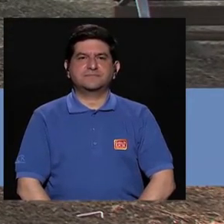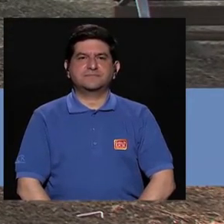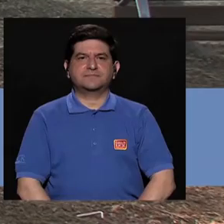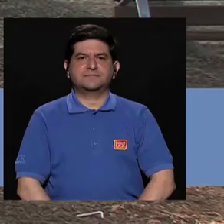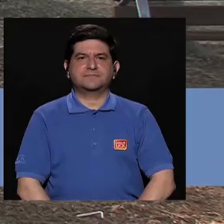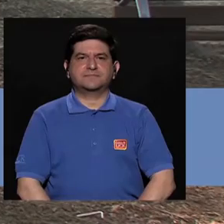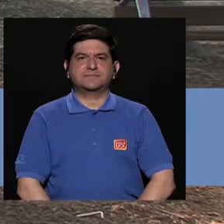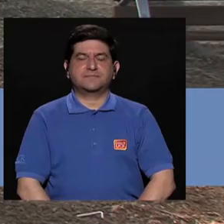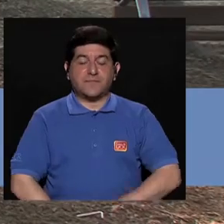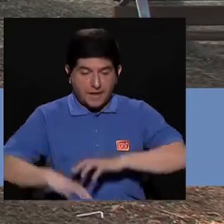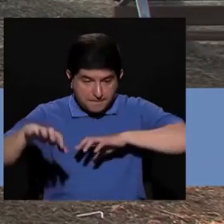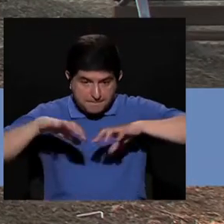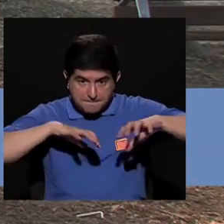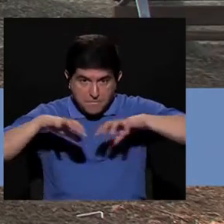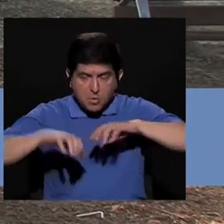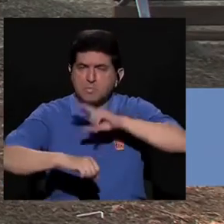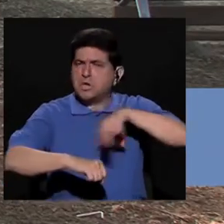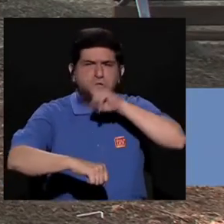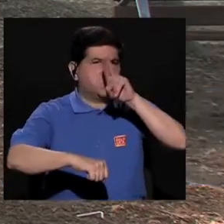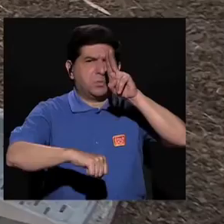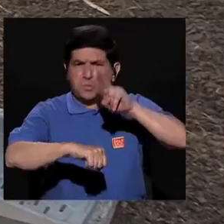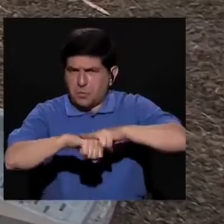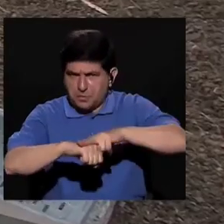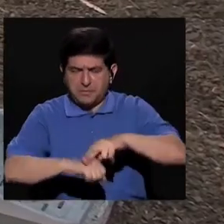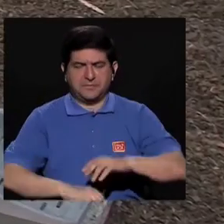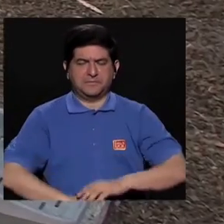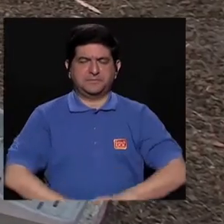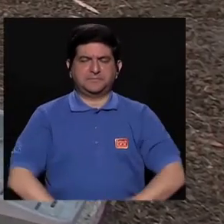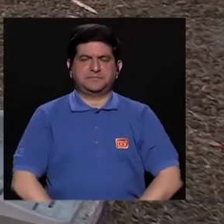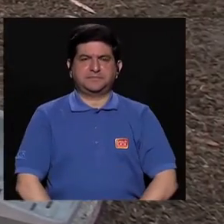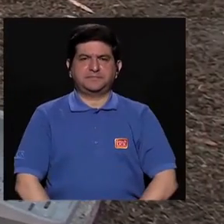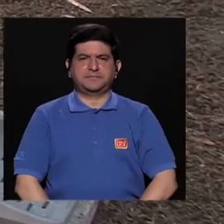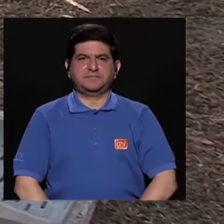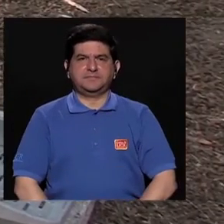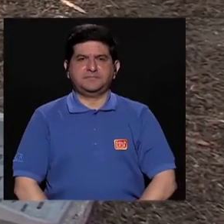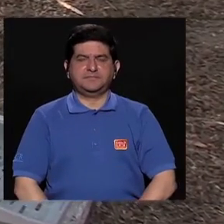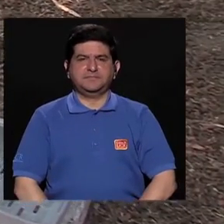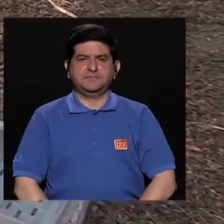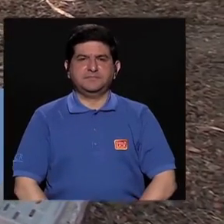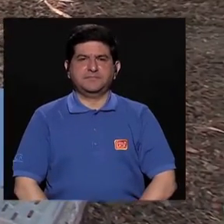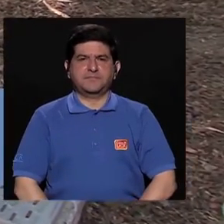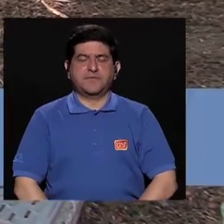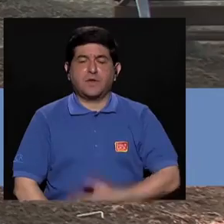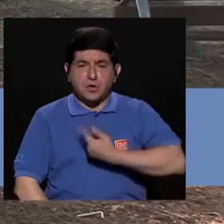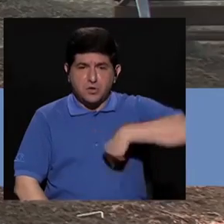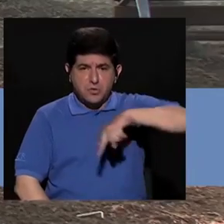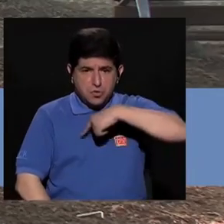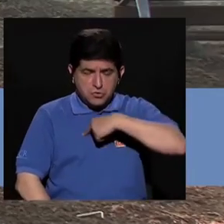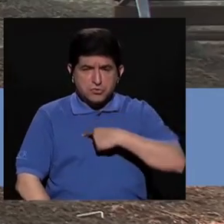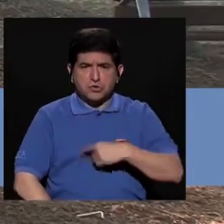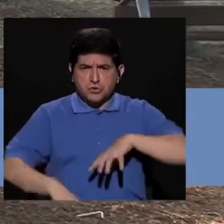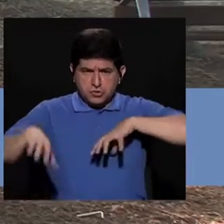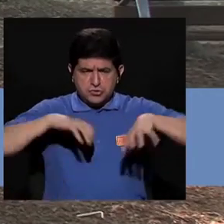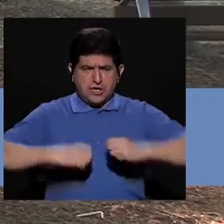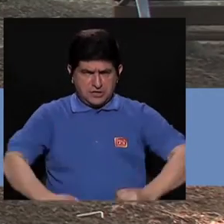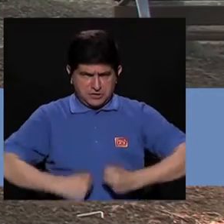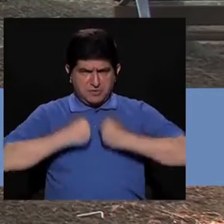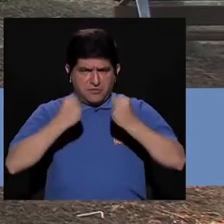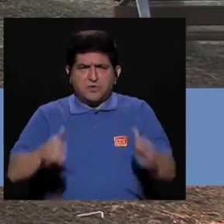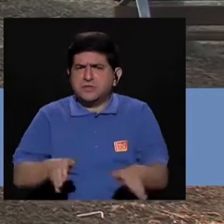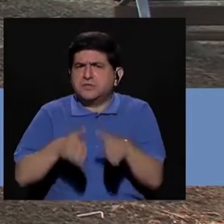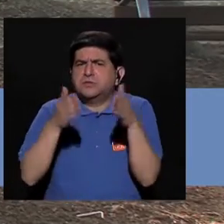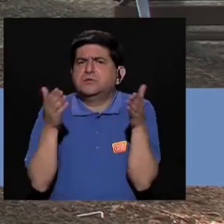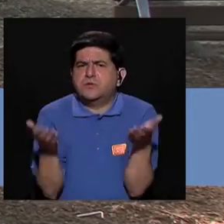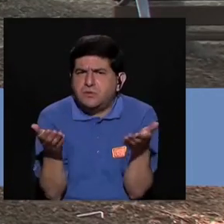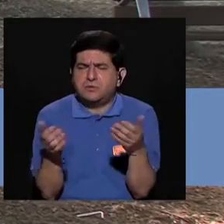El movimiento es natural de un lado a otro. Podemos hacer que el ejercicio se vuelva un poquito más fuerte,